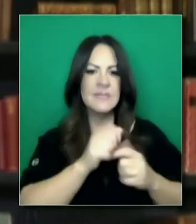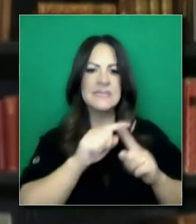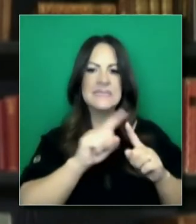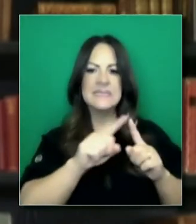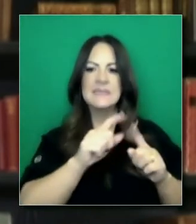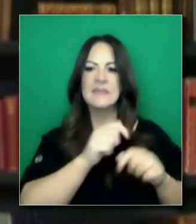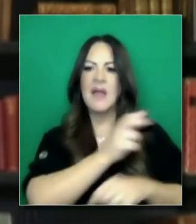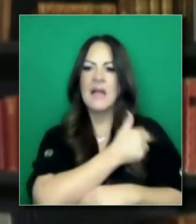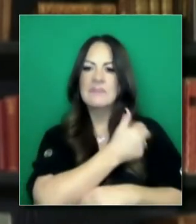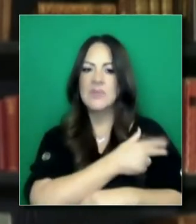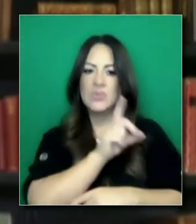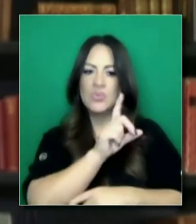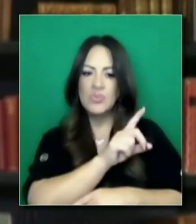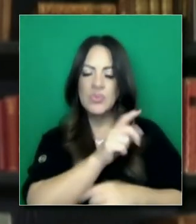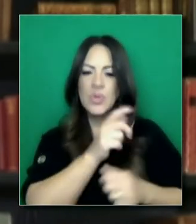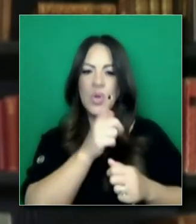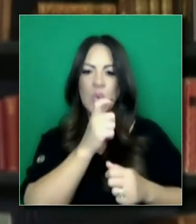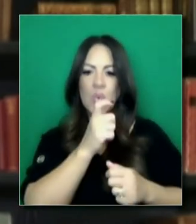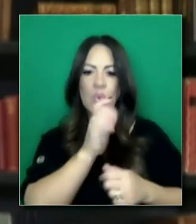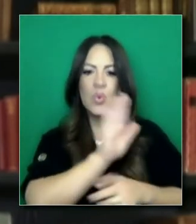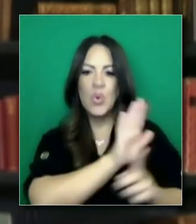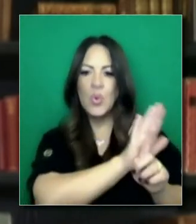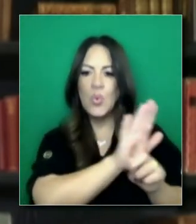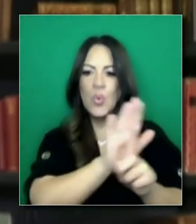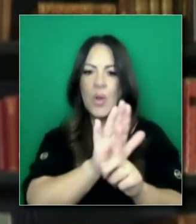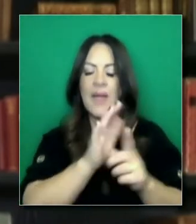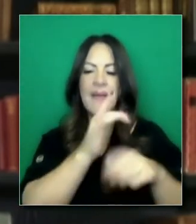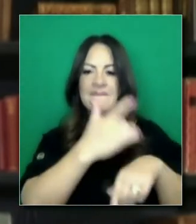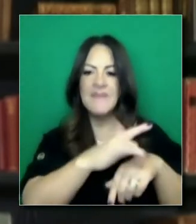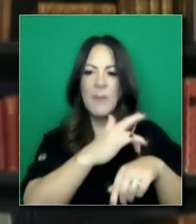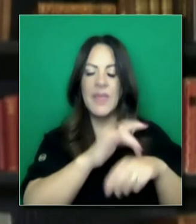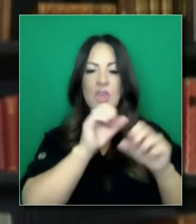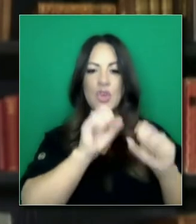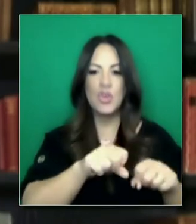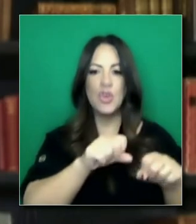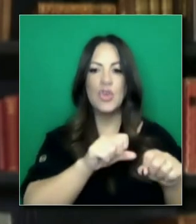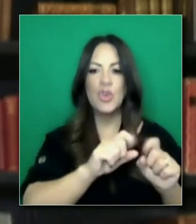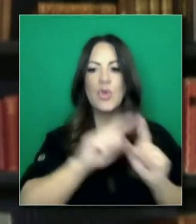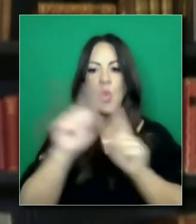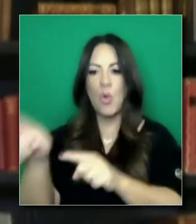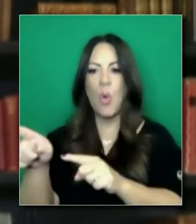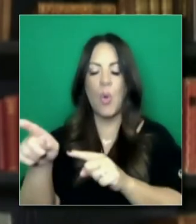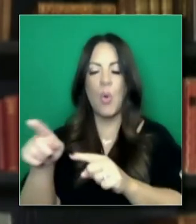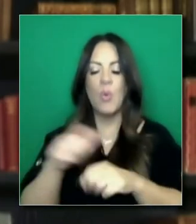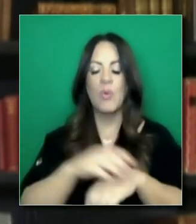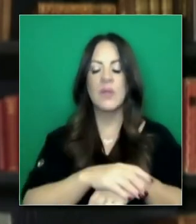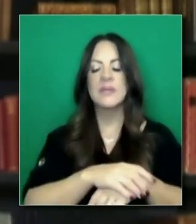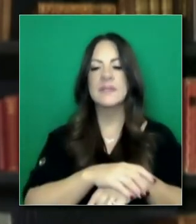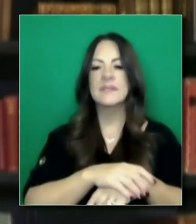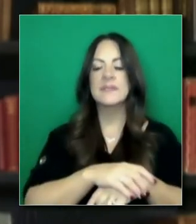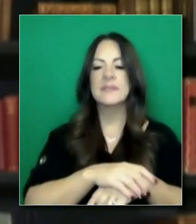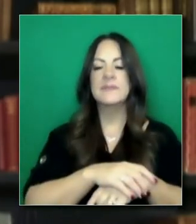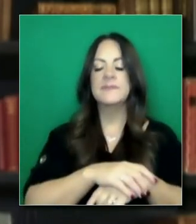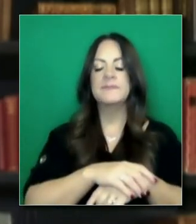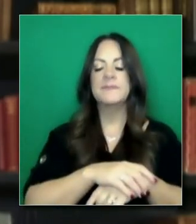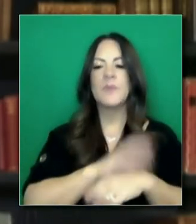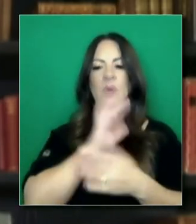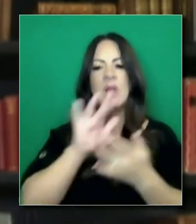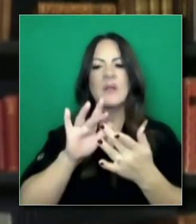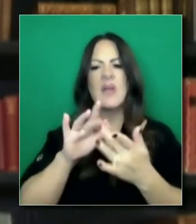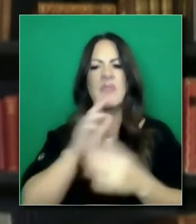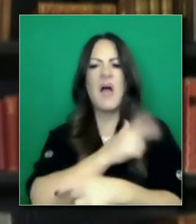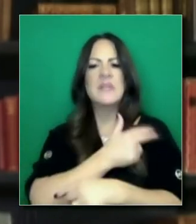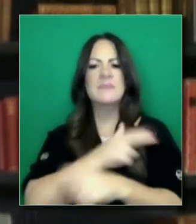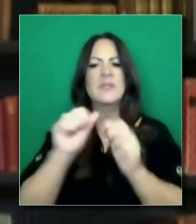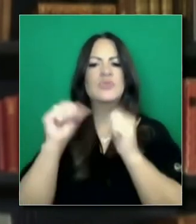cuanto a esos esfuerzos por sistema, por proveedor de servicios, no solamente por la asociación de hospitales.